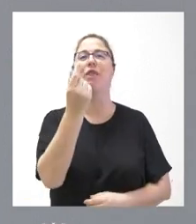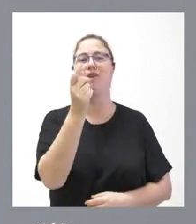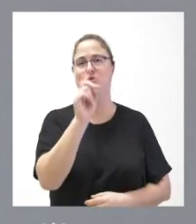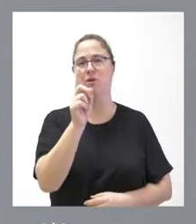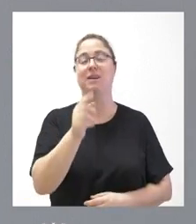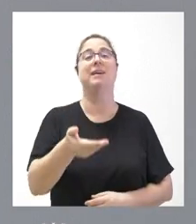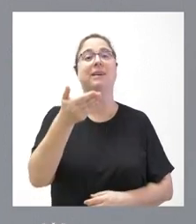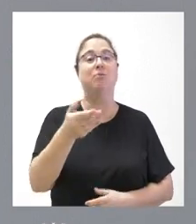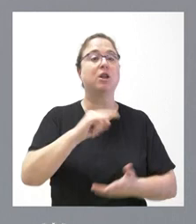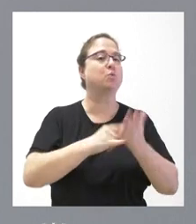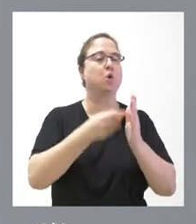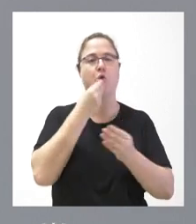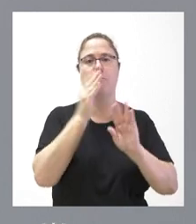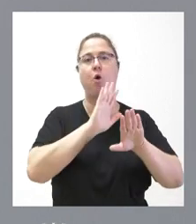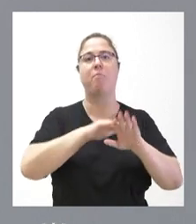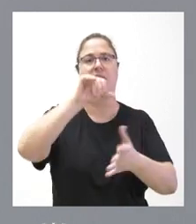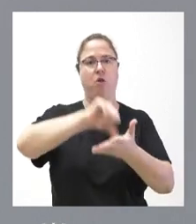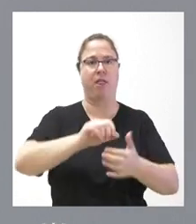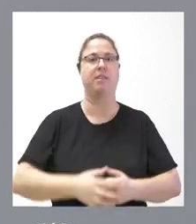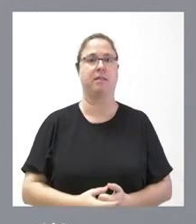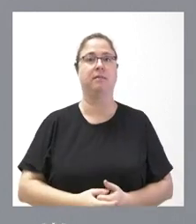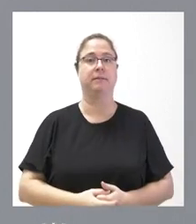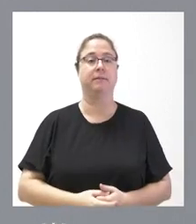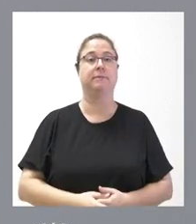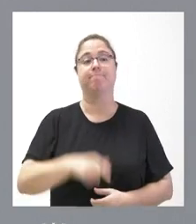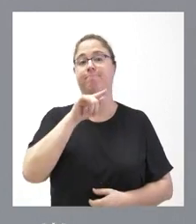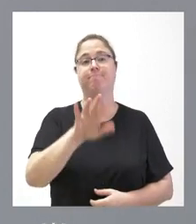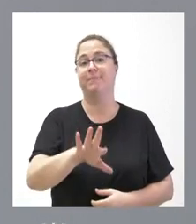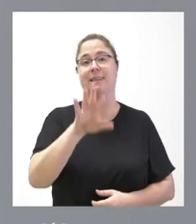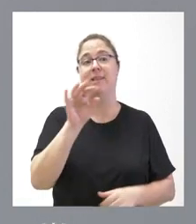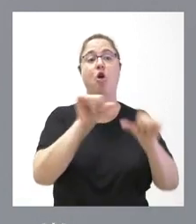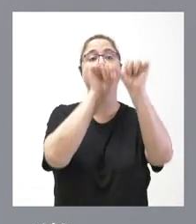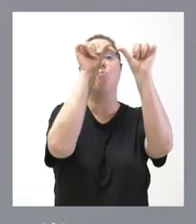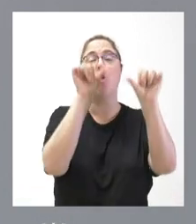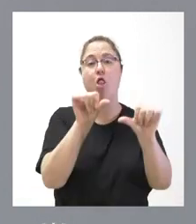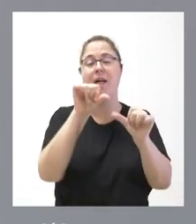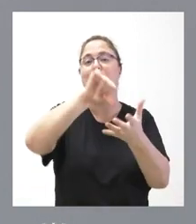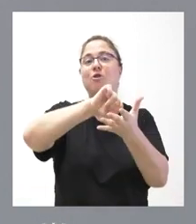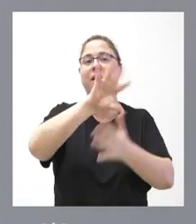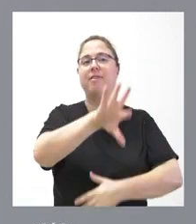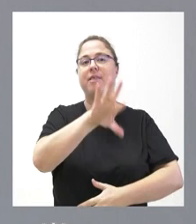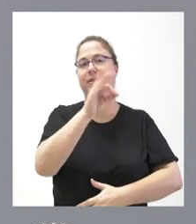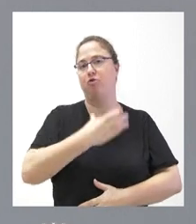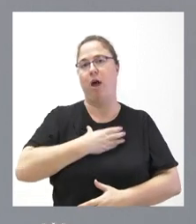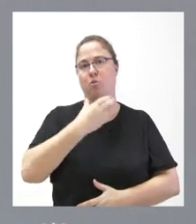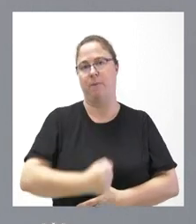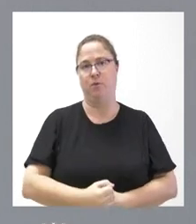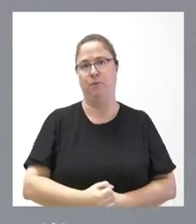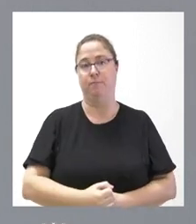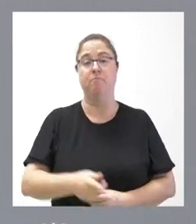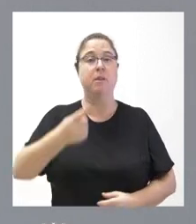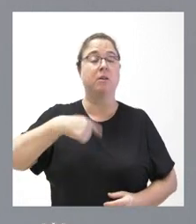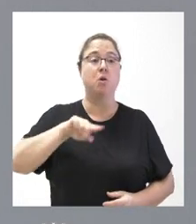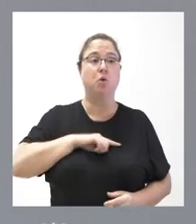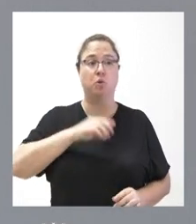sino que la solución sea la mejor para la ciudad. Y eso lo que tiene que definir es un modelo de ciudad, es el ayuntamiento, básicamente. Nosotros no